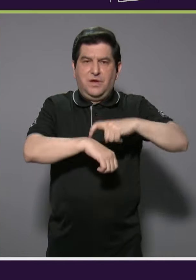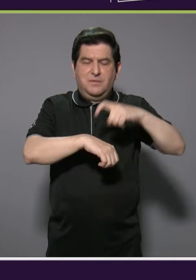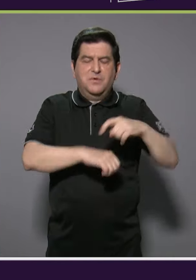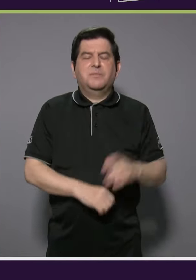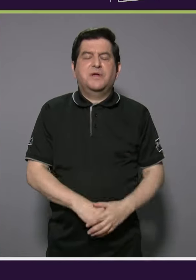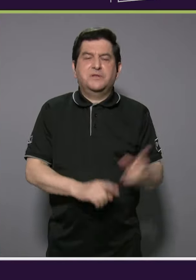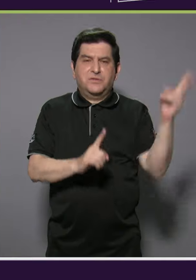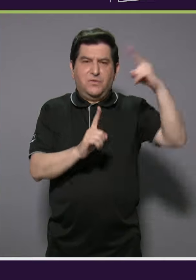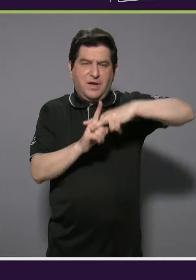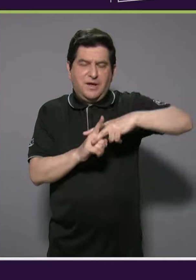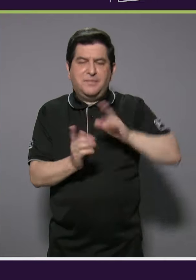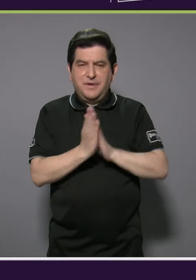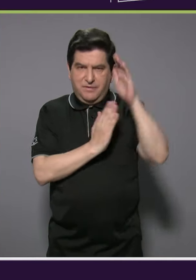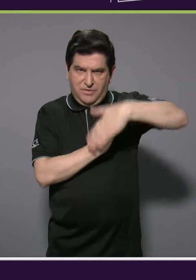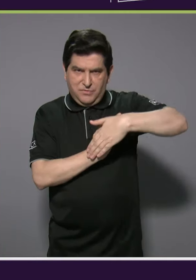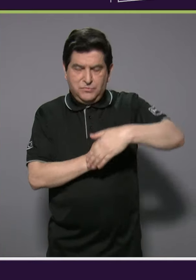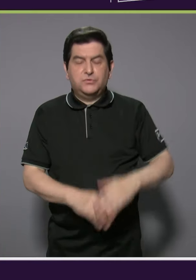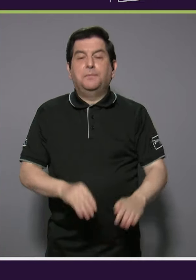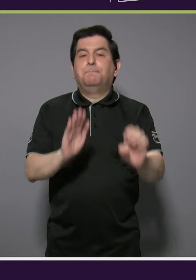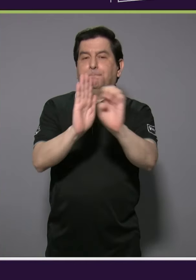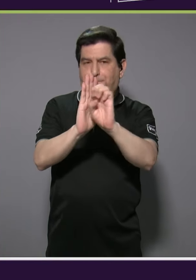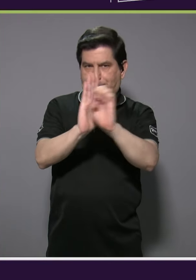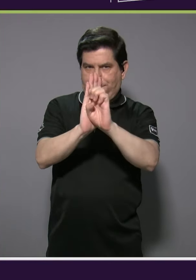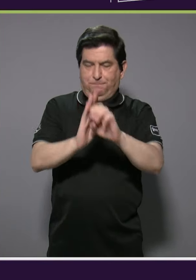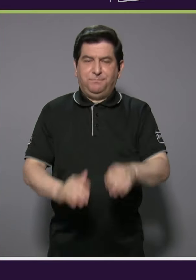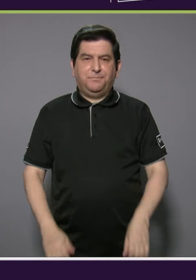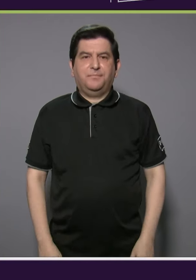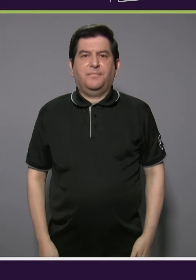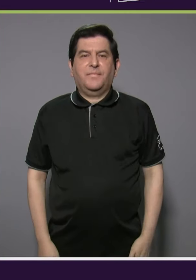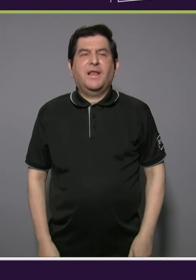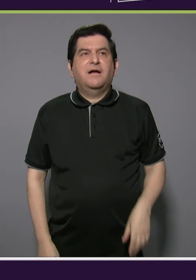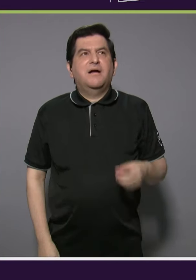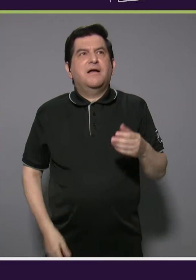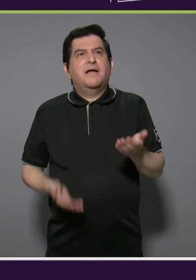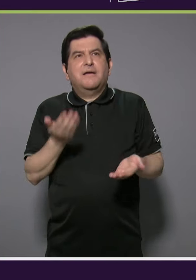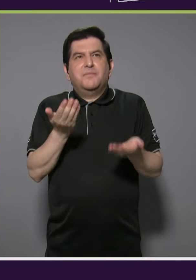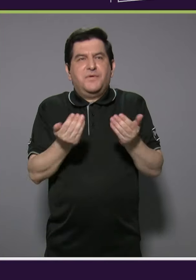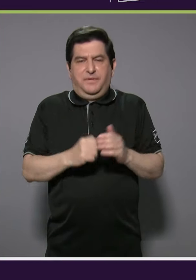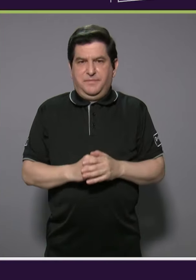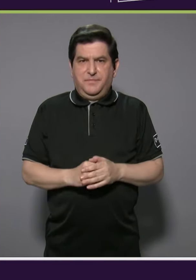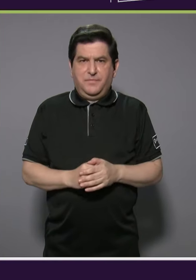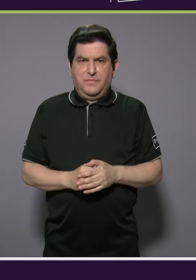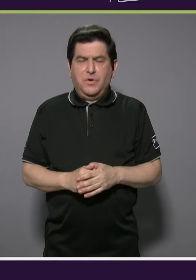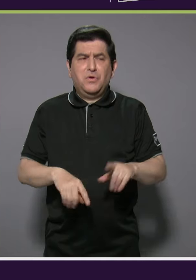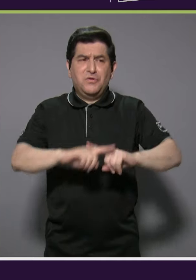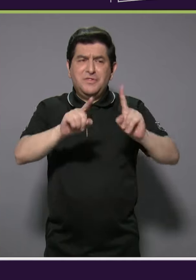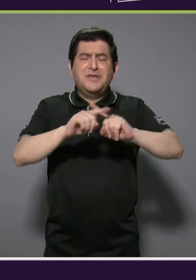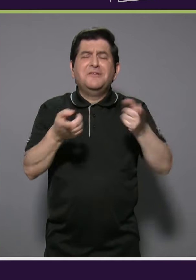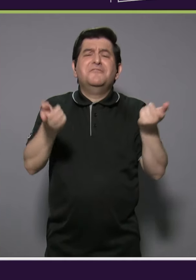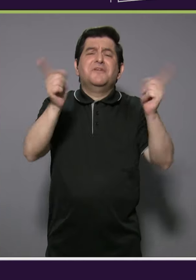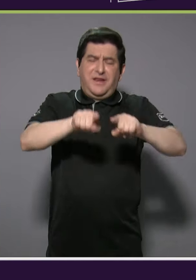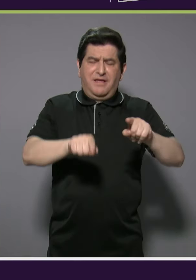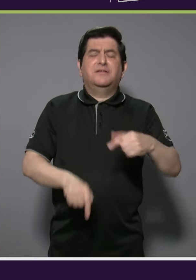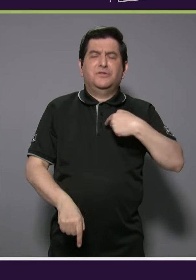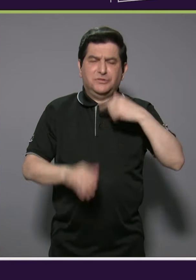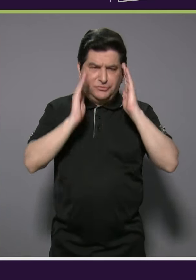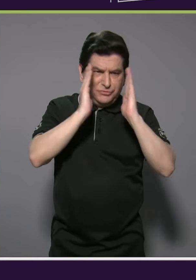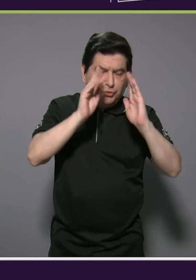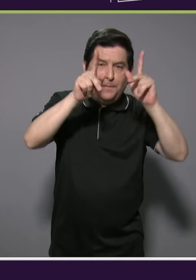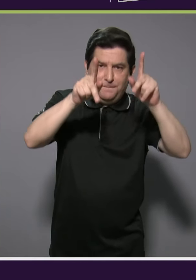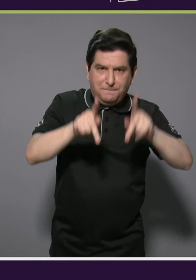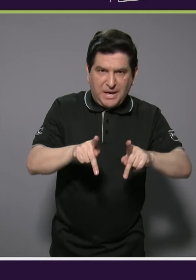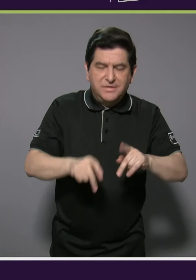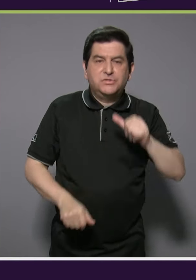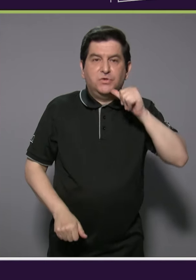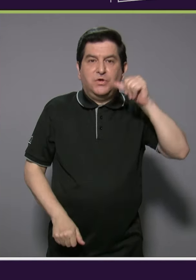este abuso. Por ejemplo, he tenido muchos casos en donde a la persona